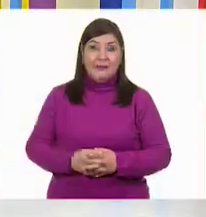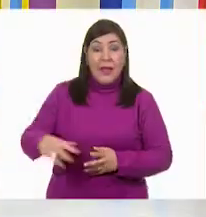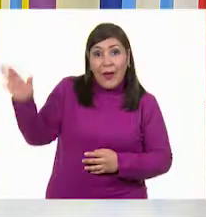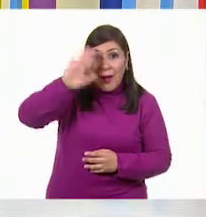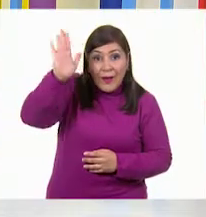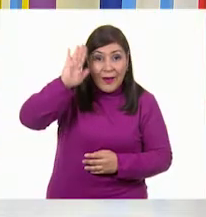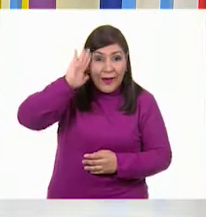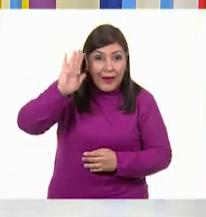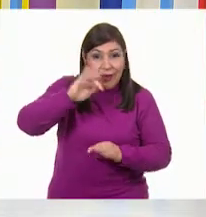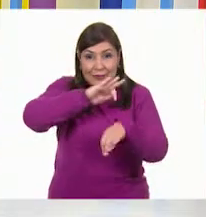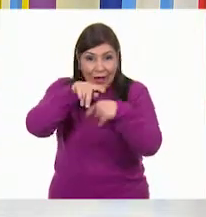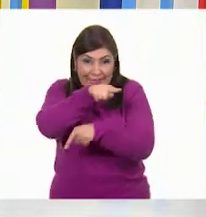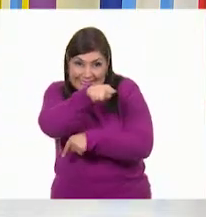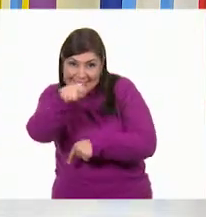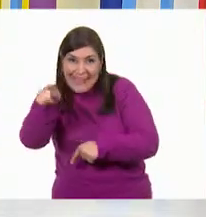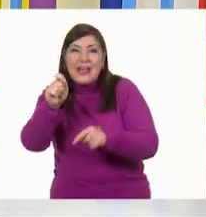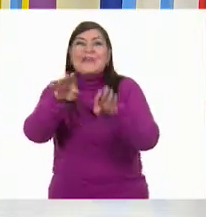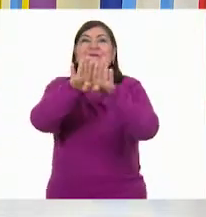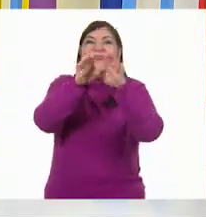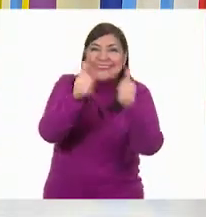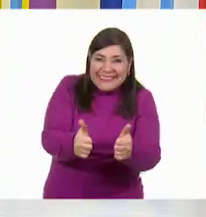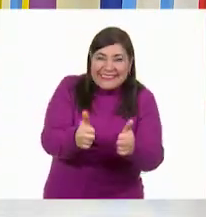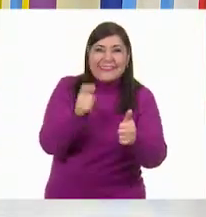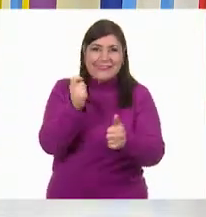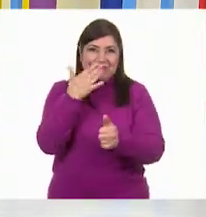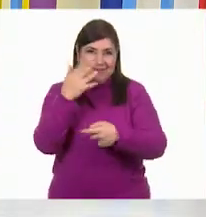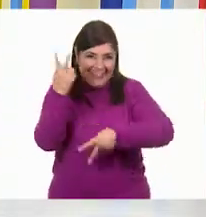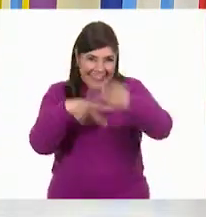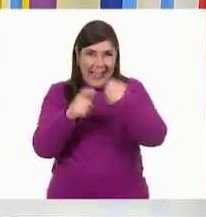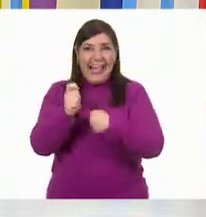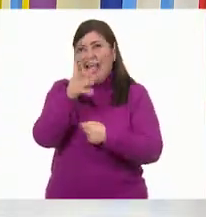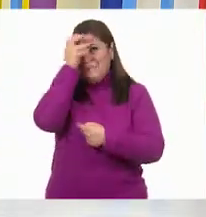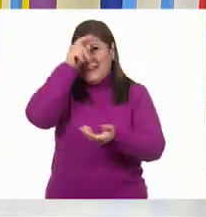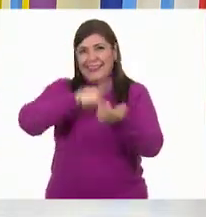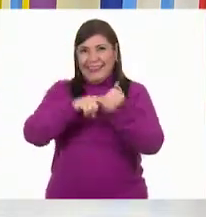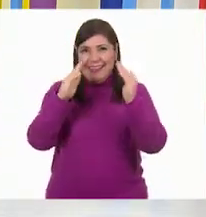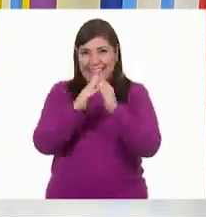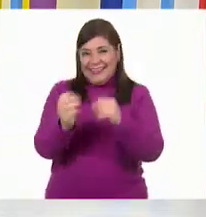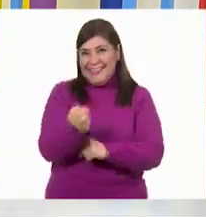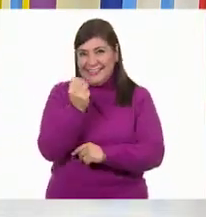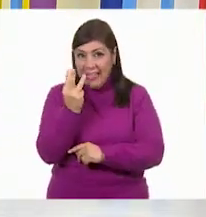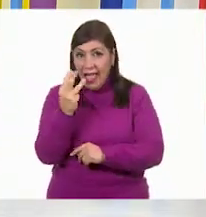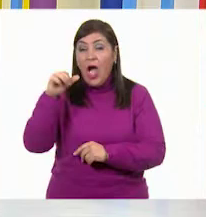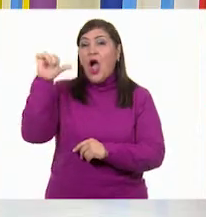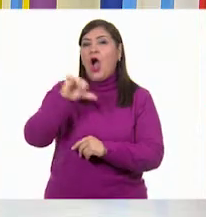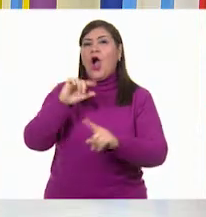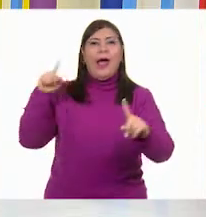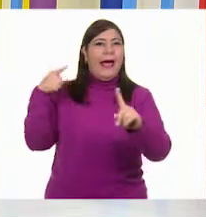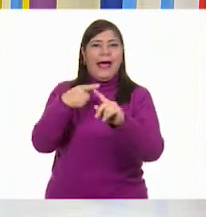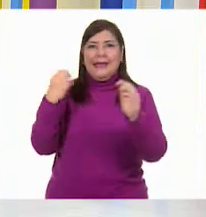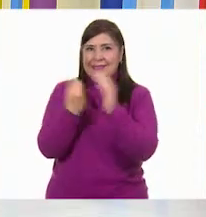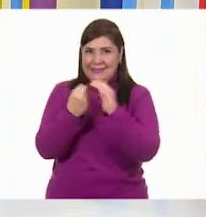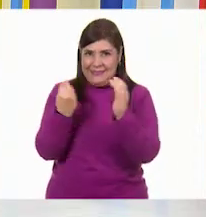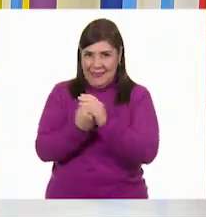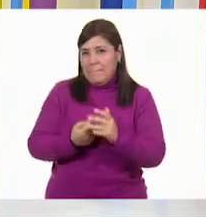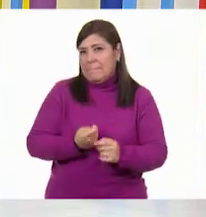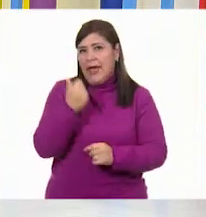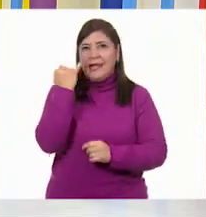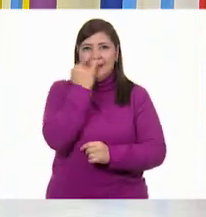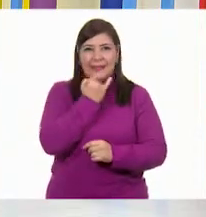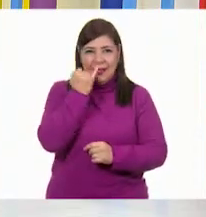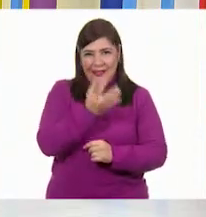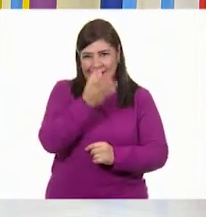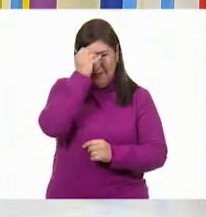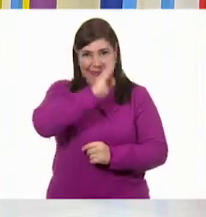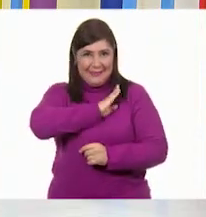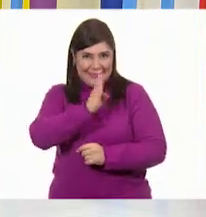¡Hola a todas y todos! ¿Cómo están? Bienvenidos a Aprende en Casa 3. El día de hoy, en la asignatura Lengua Materna de